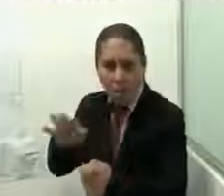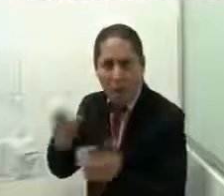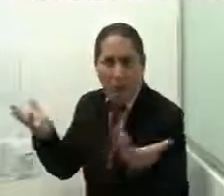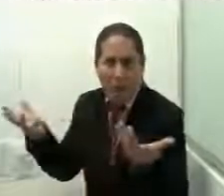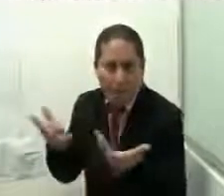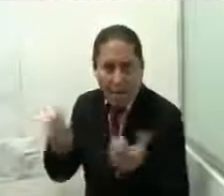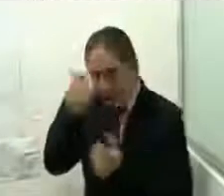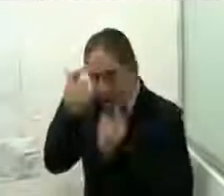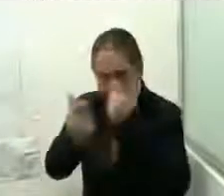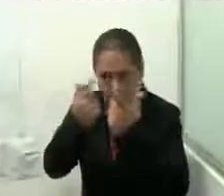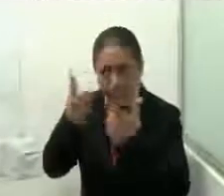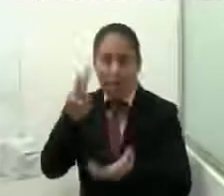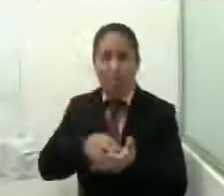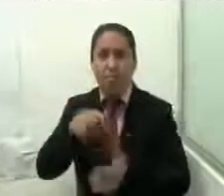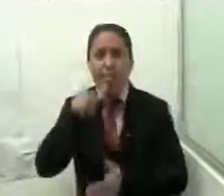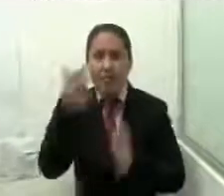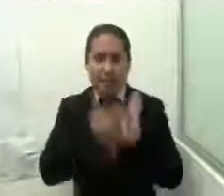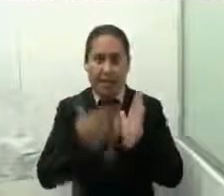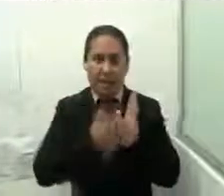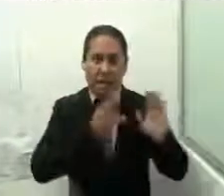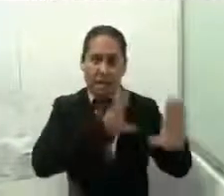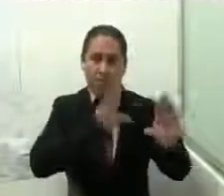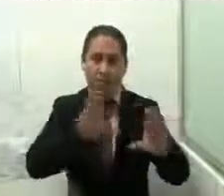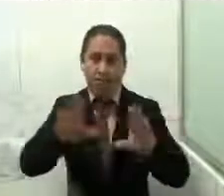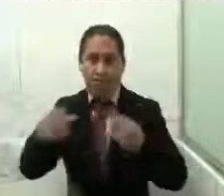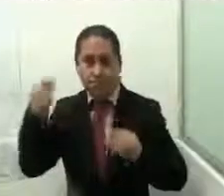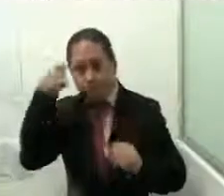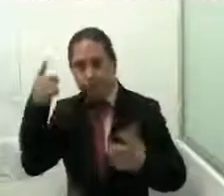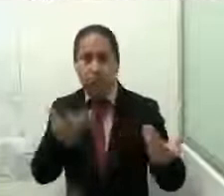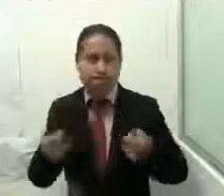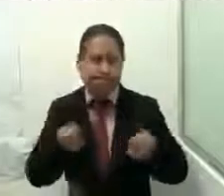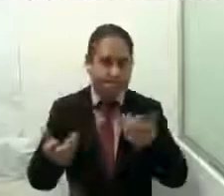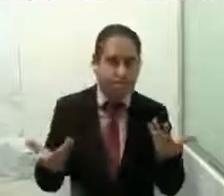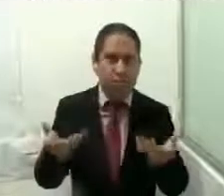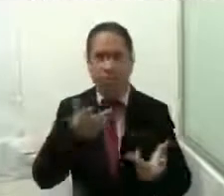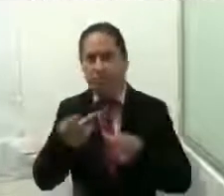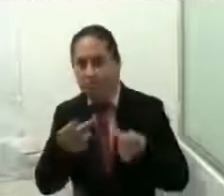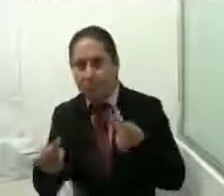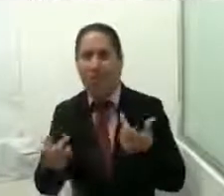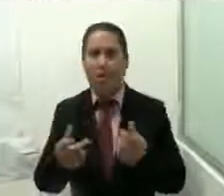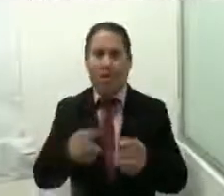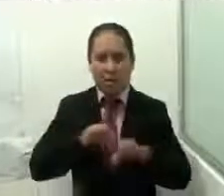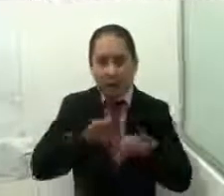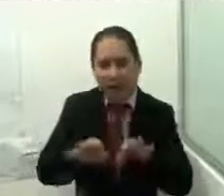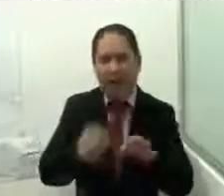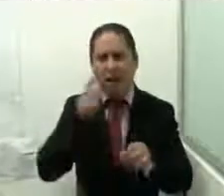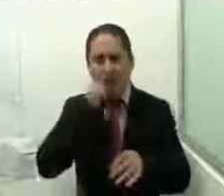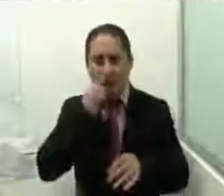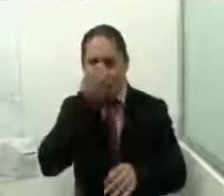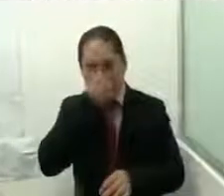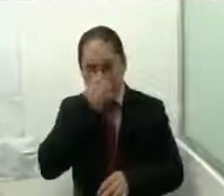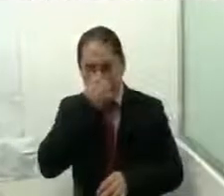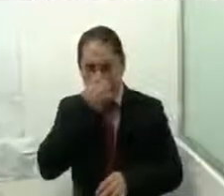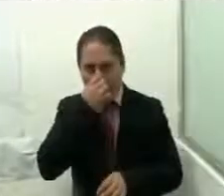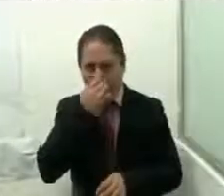2017 se realizaron talleres de capacitación de habilidades prácticas, fomentando el empleo y autoempleo, beneficiando a más de 5.000 mujeres.